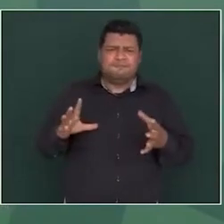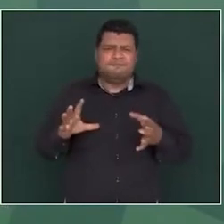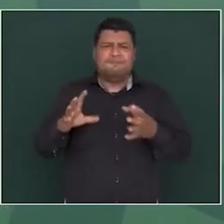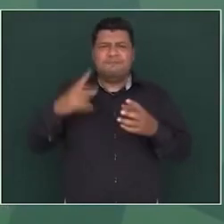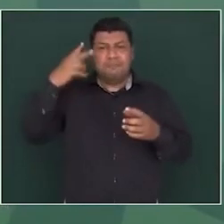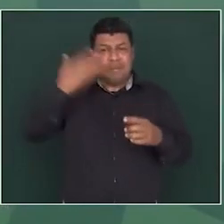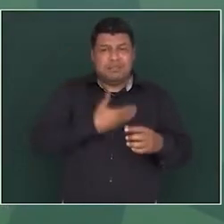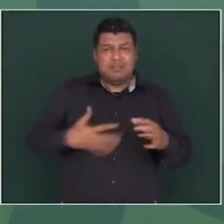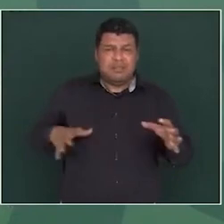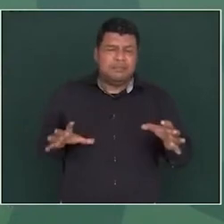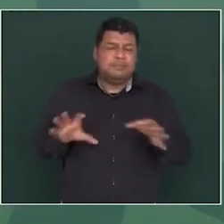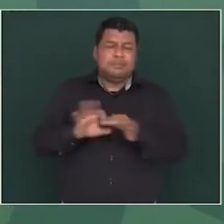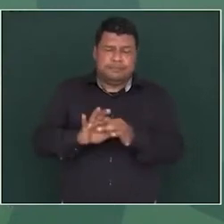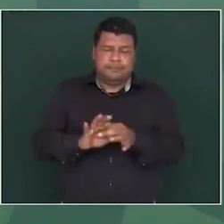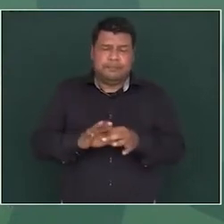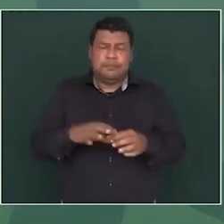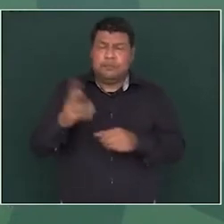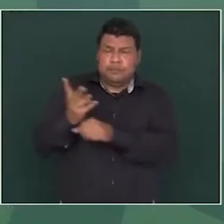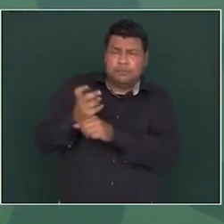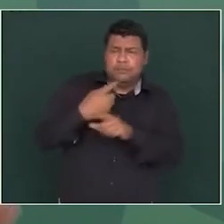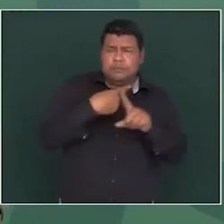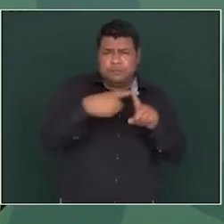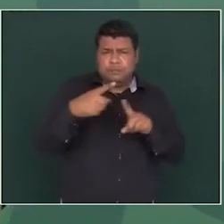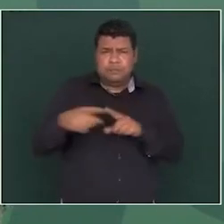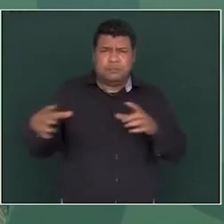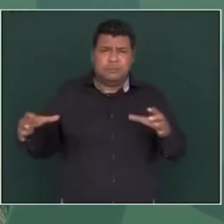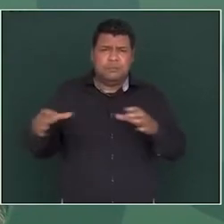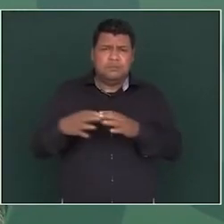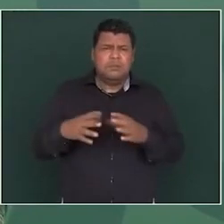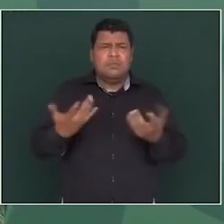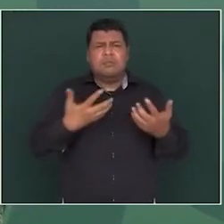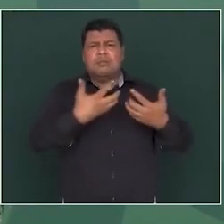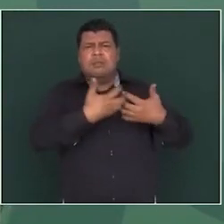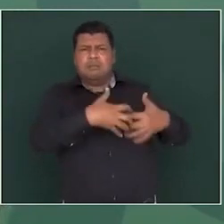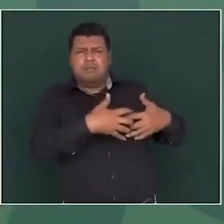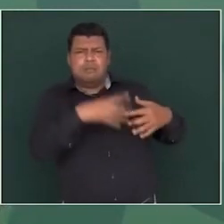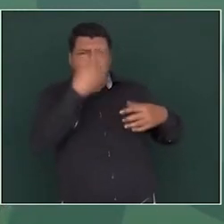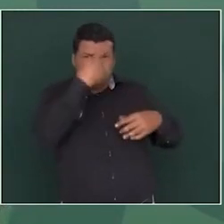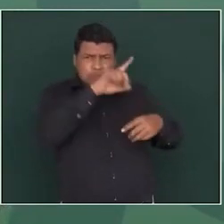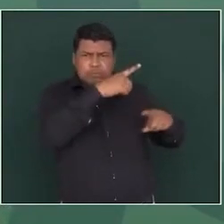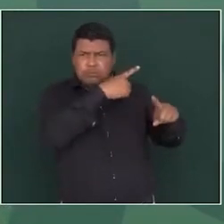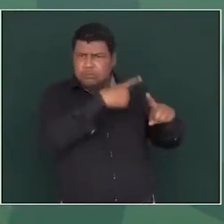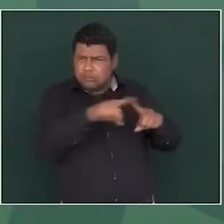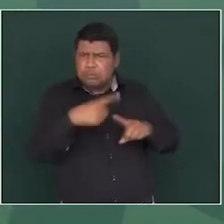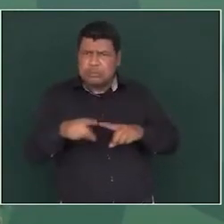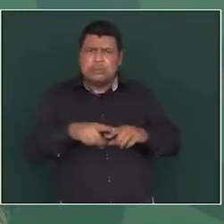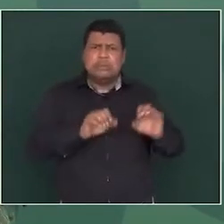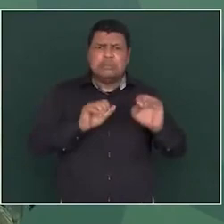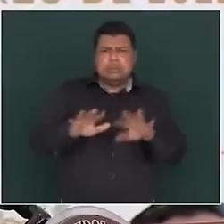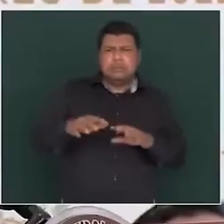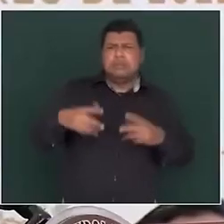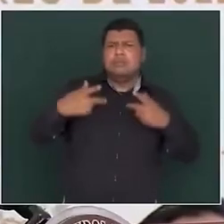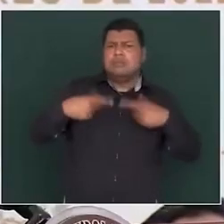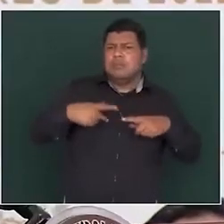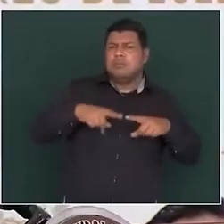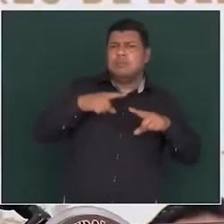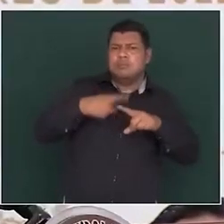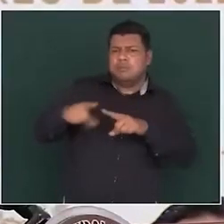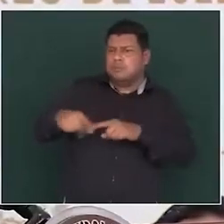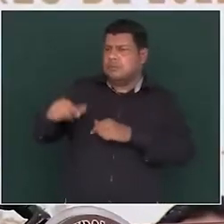tenemos también de invitados pues empresarios los los pobladores los